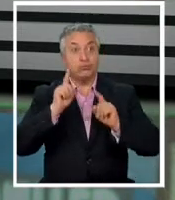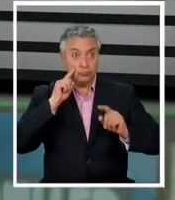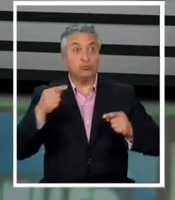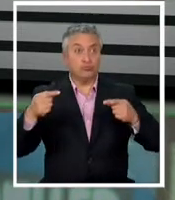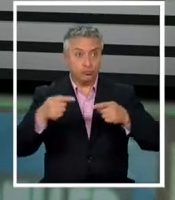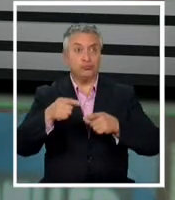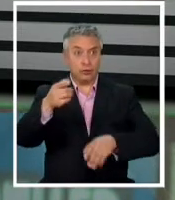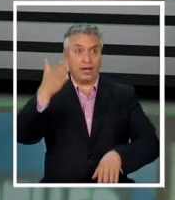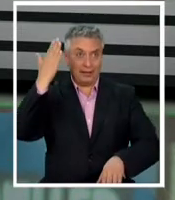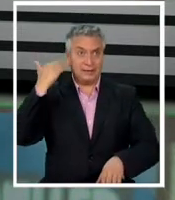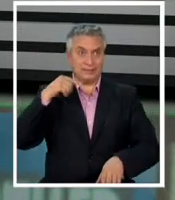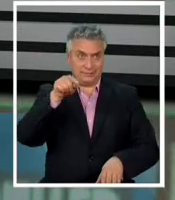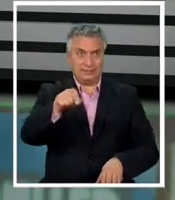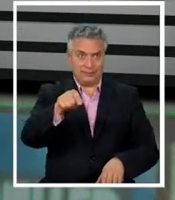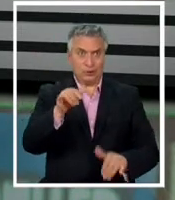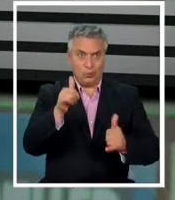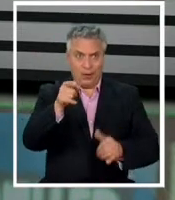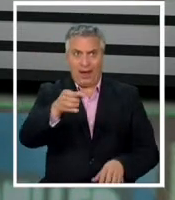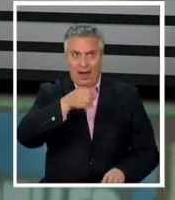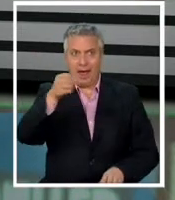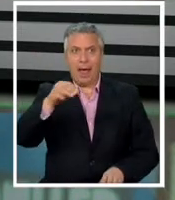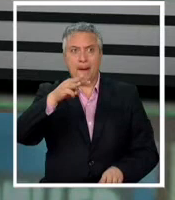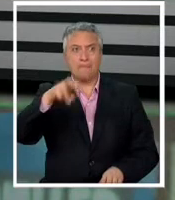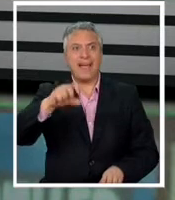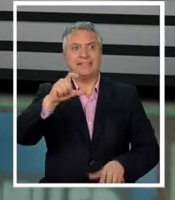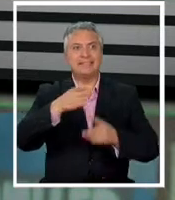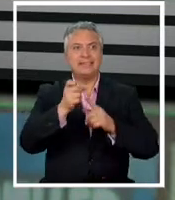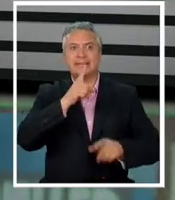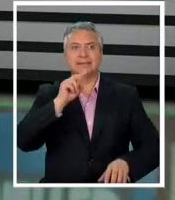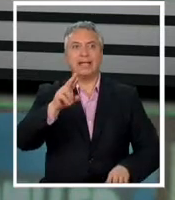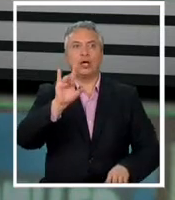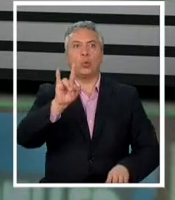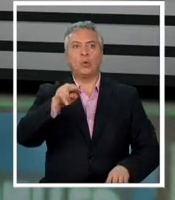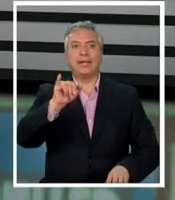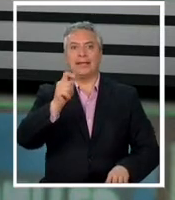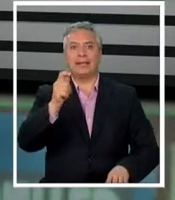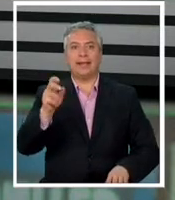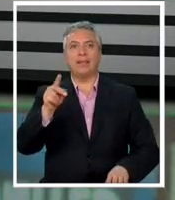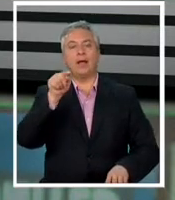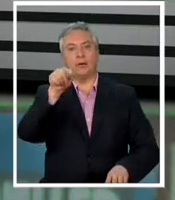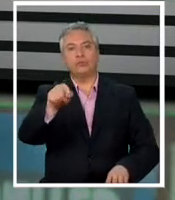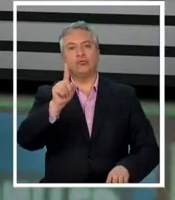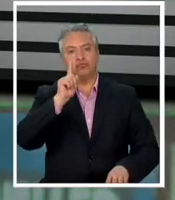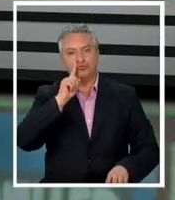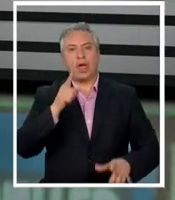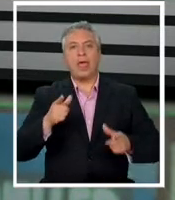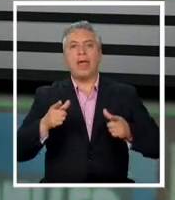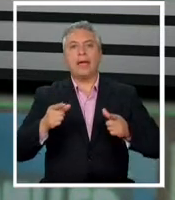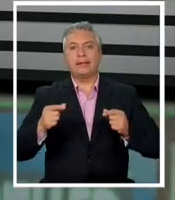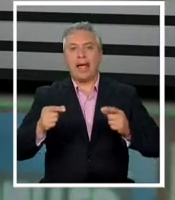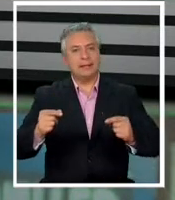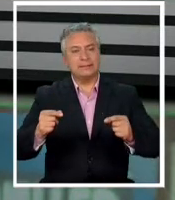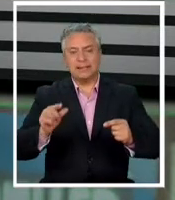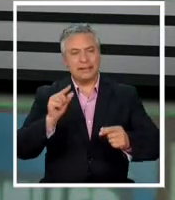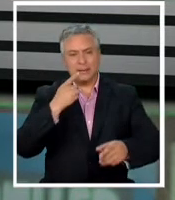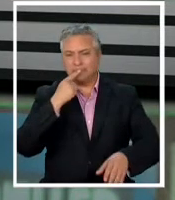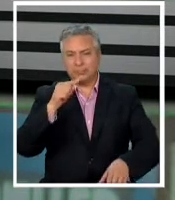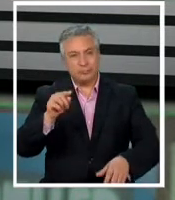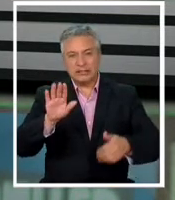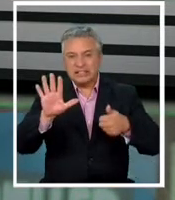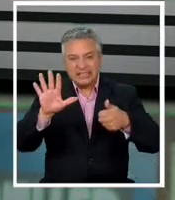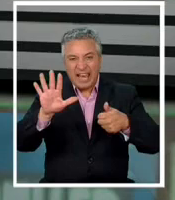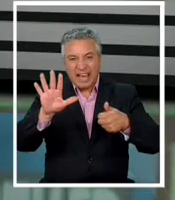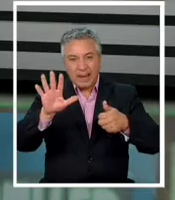Manchester United Andy Gorham de 58 años de edad diagnosticado con cáncer terminal y le dan